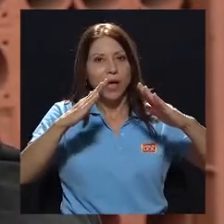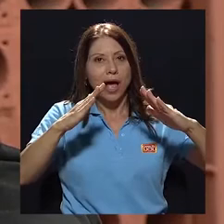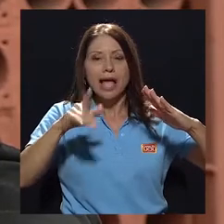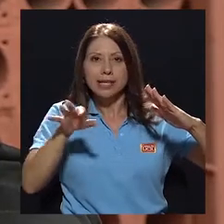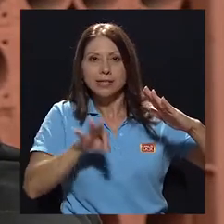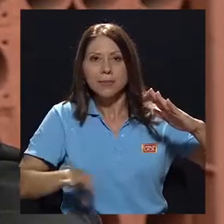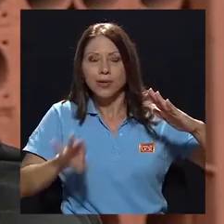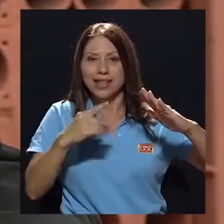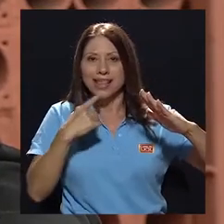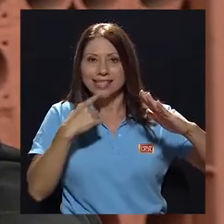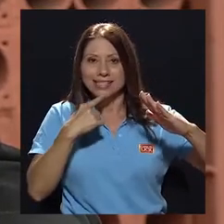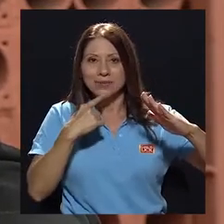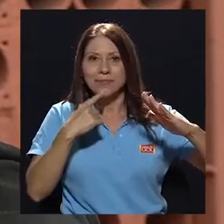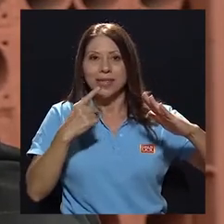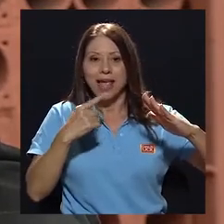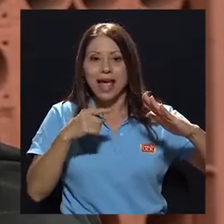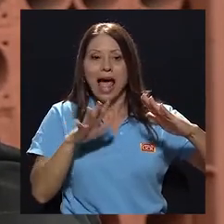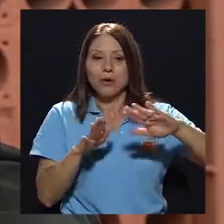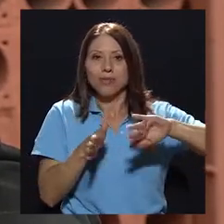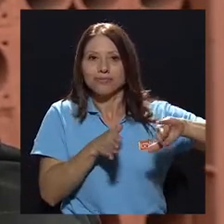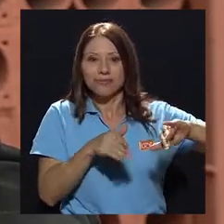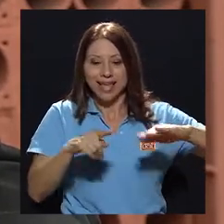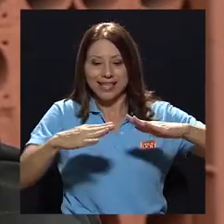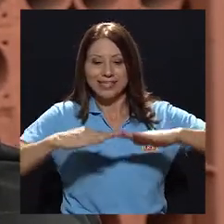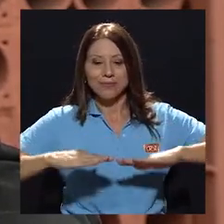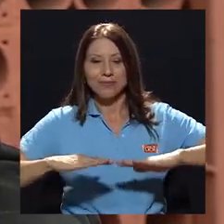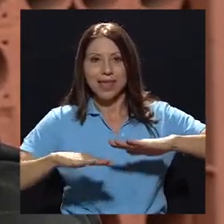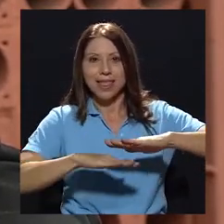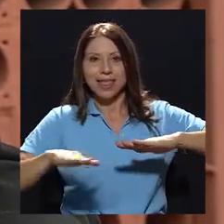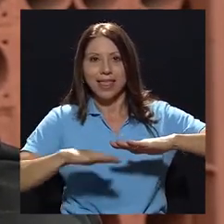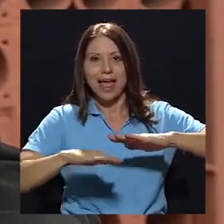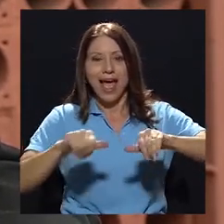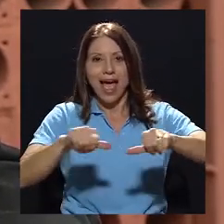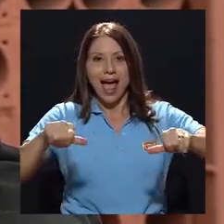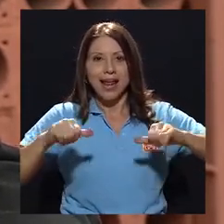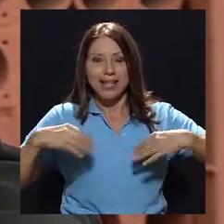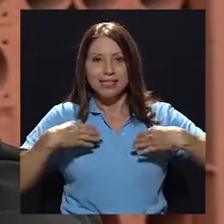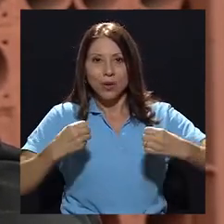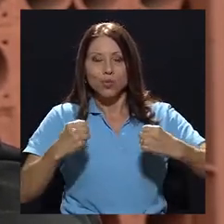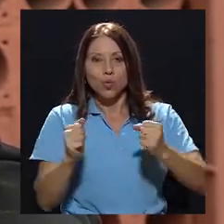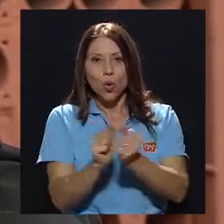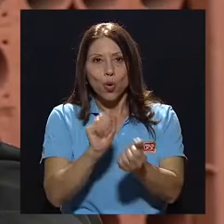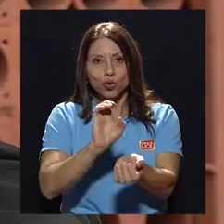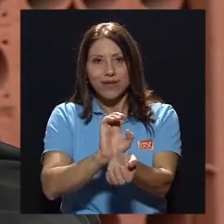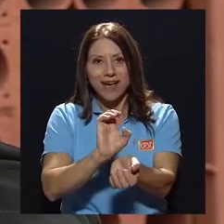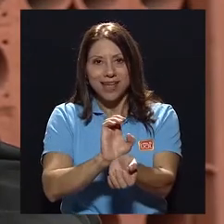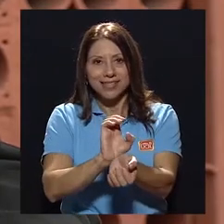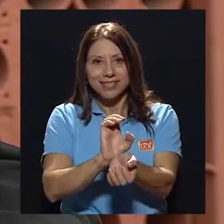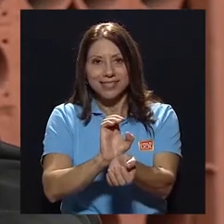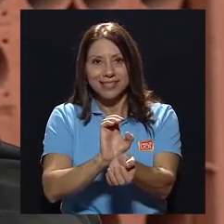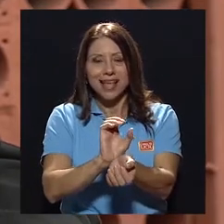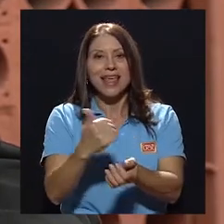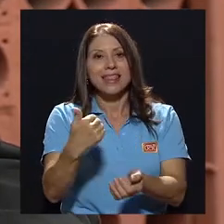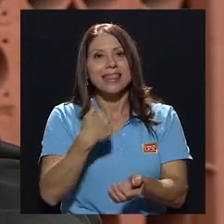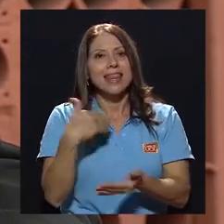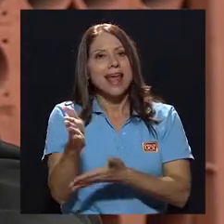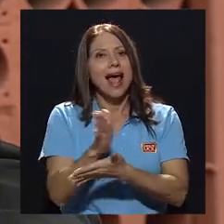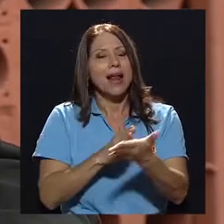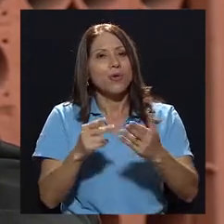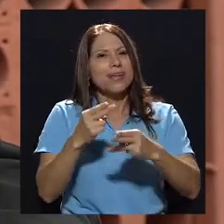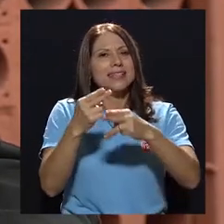parece que es importante decir, ese nivel de área de salud con los eváis tiene lo que se llama